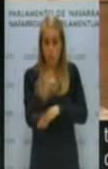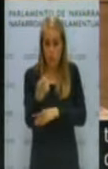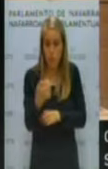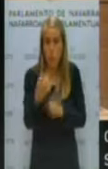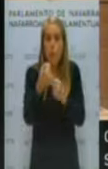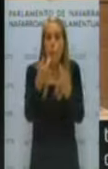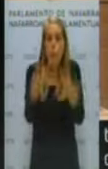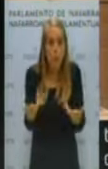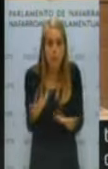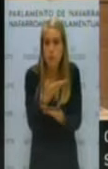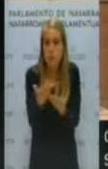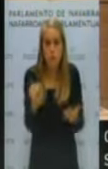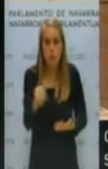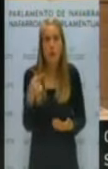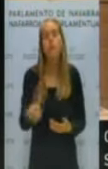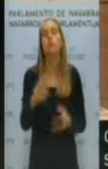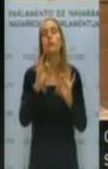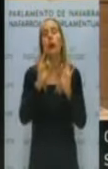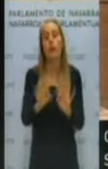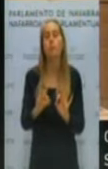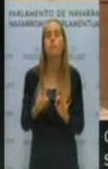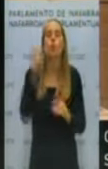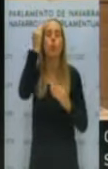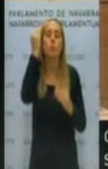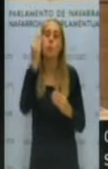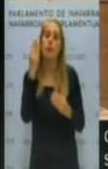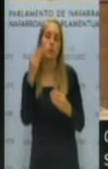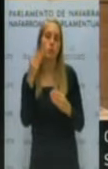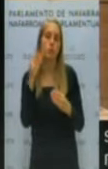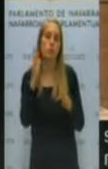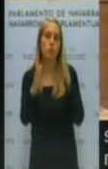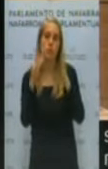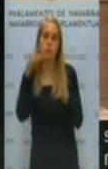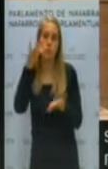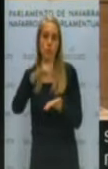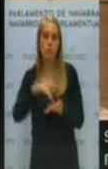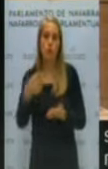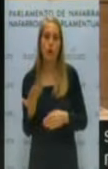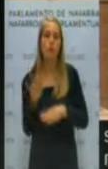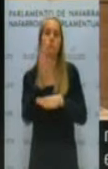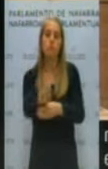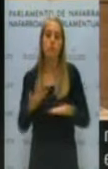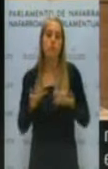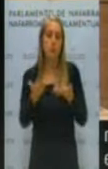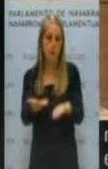comprometer, será el momento de prestar competencias que, estoy de acuerdo con usted, deberíamos estar prestando. Muchas gracias.